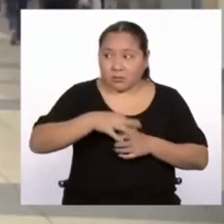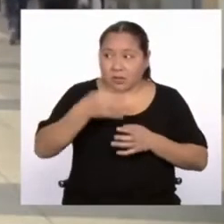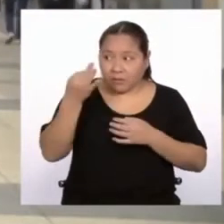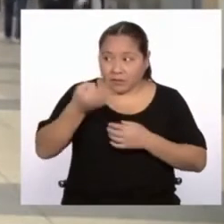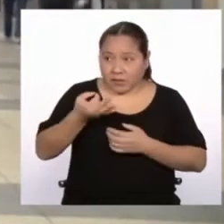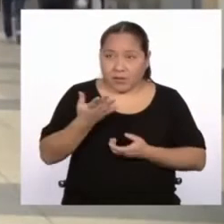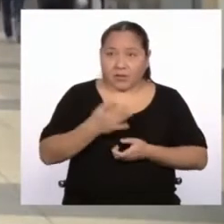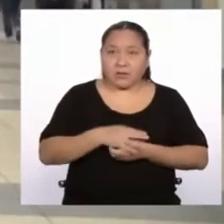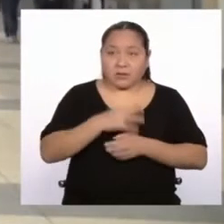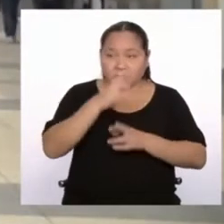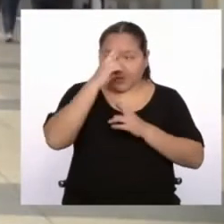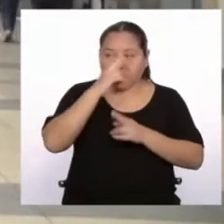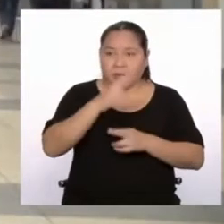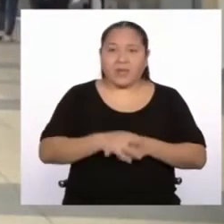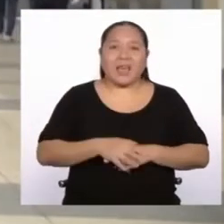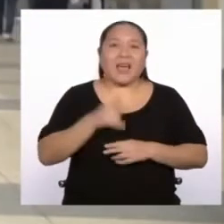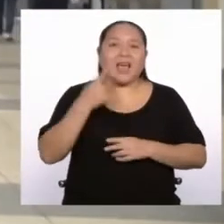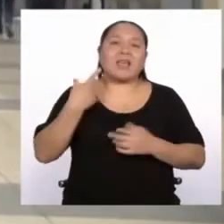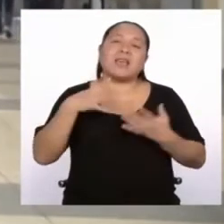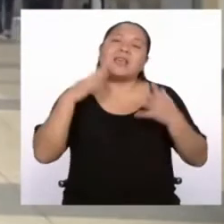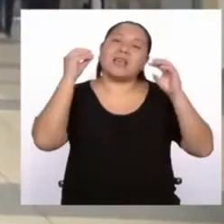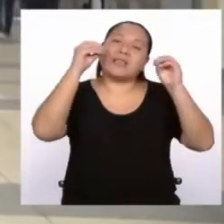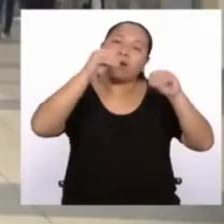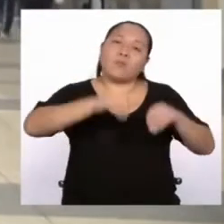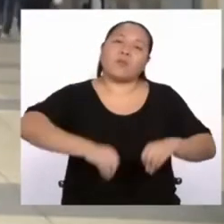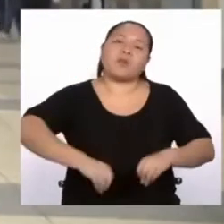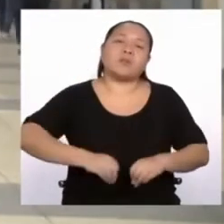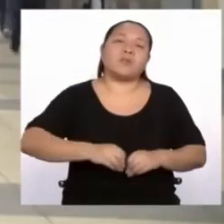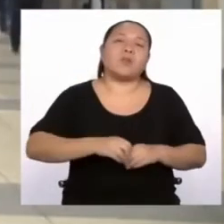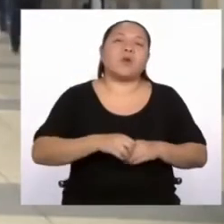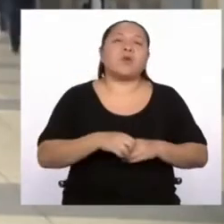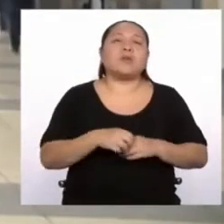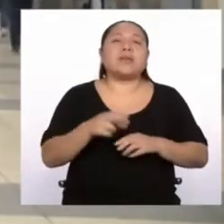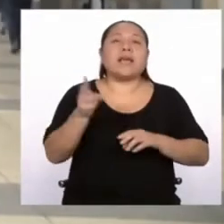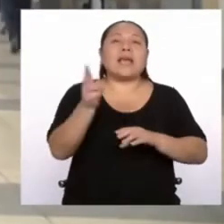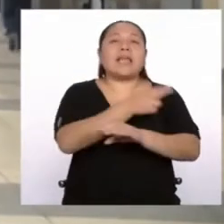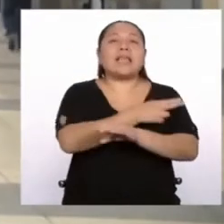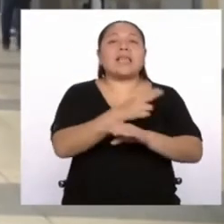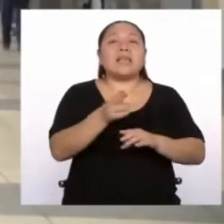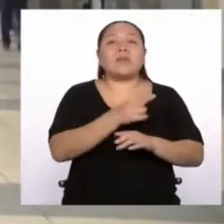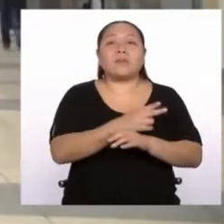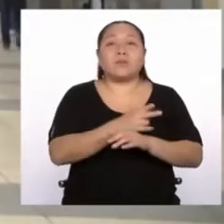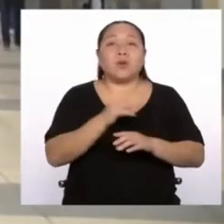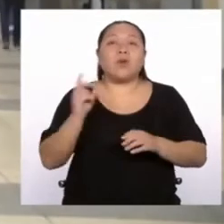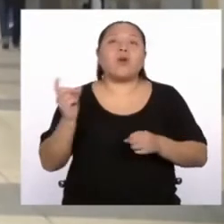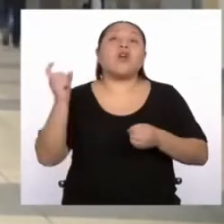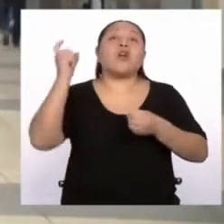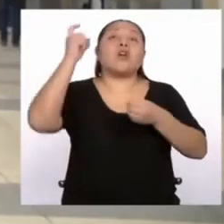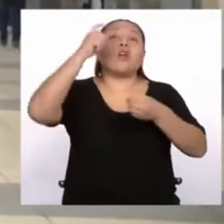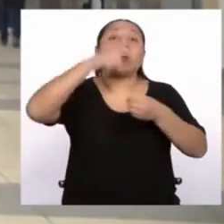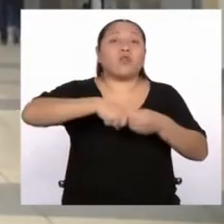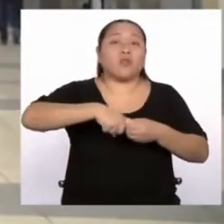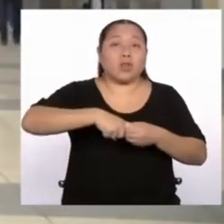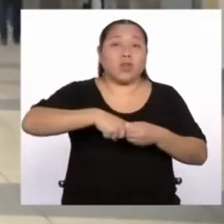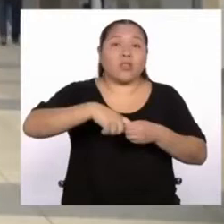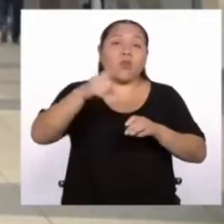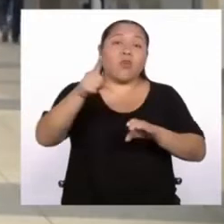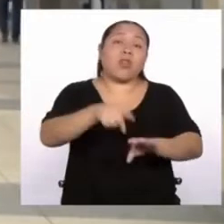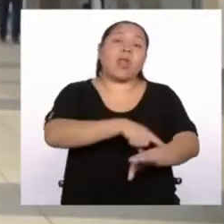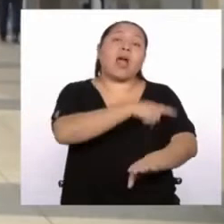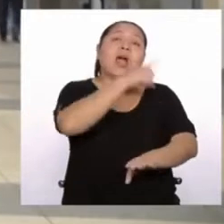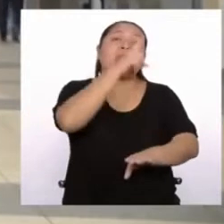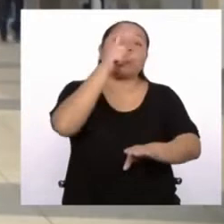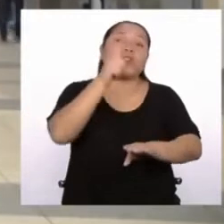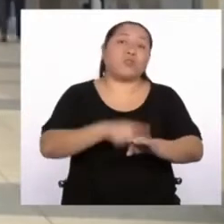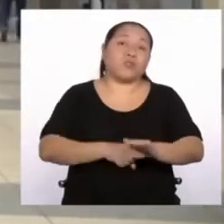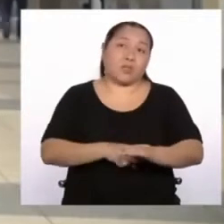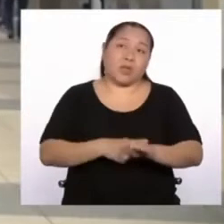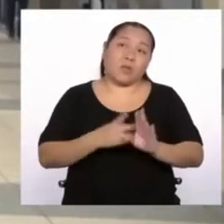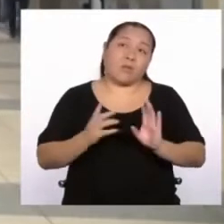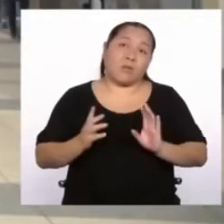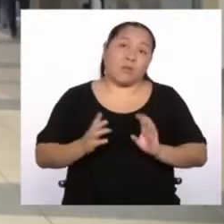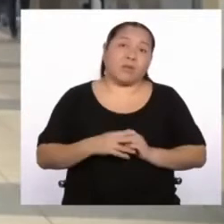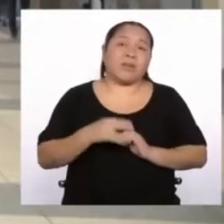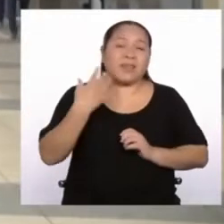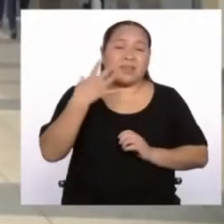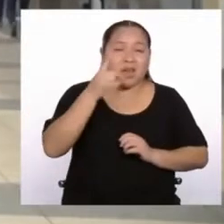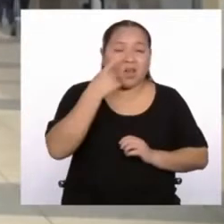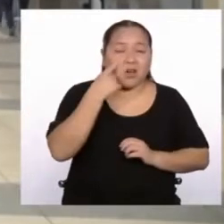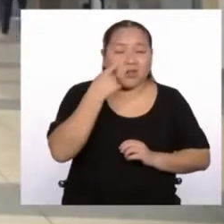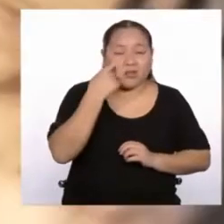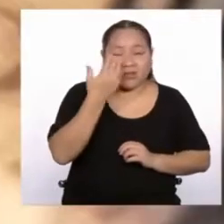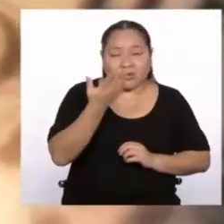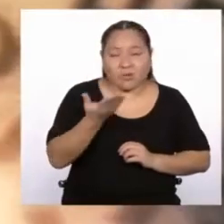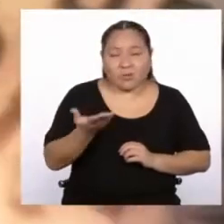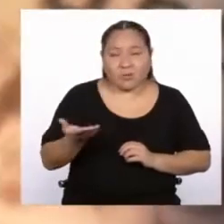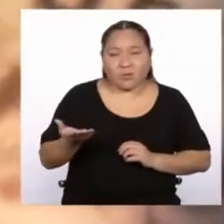que se consiguió la versión oficial del himno, incluyendo la estrofa de largo tiempo, el himno que todos conocemos